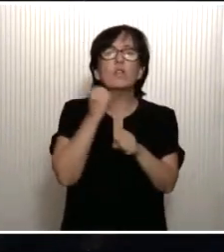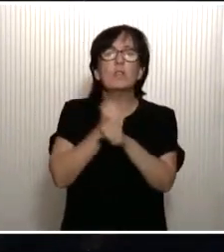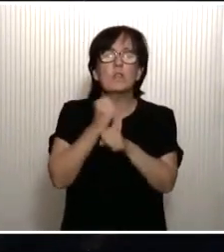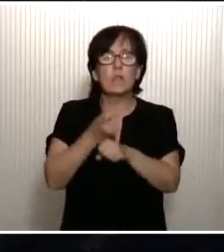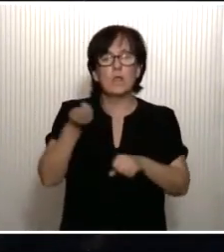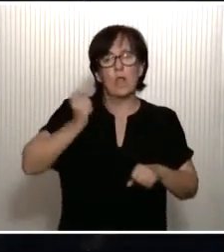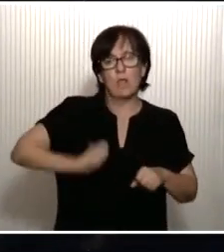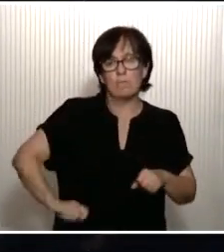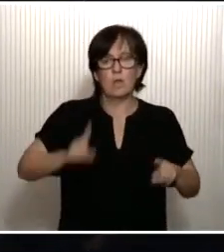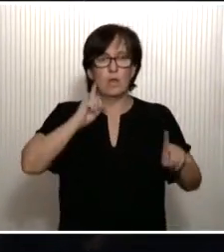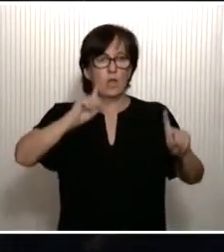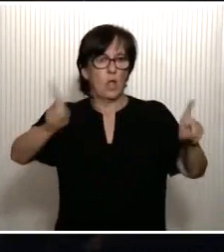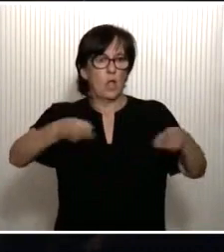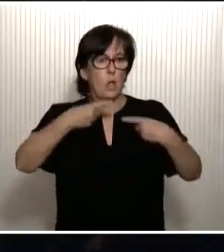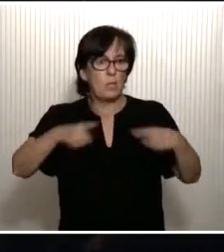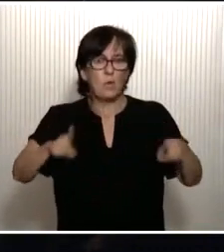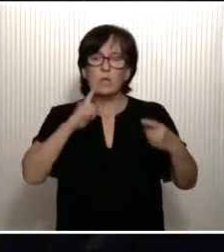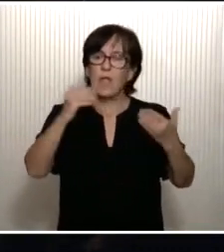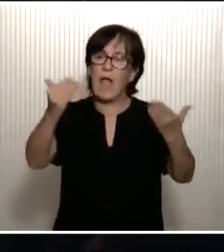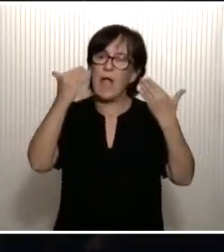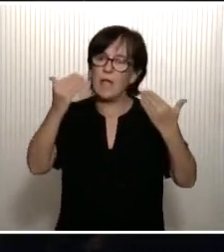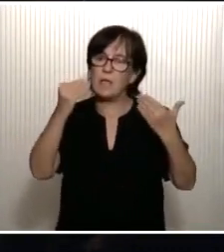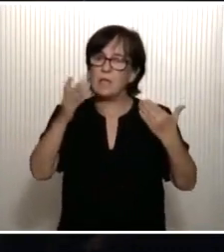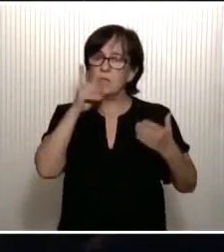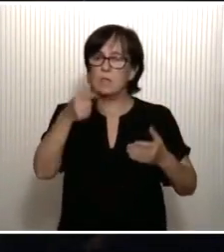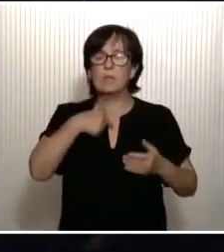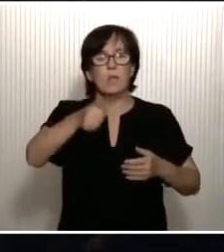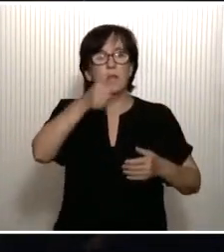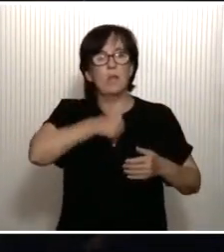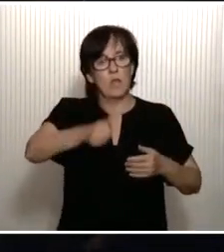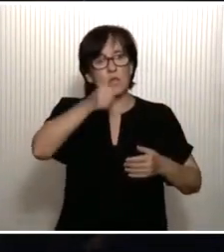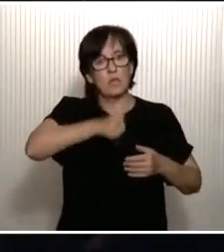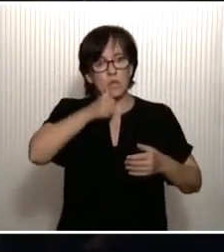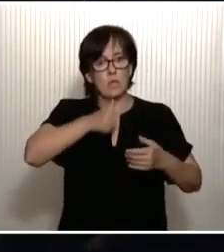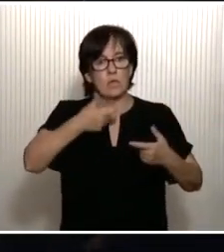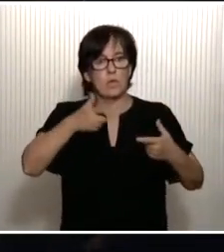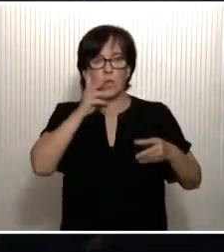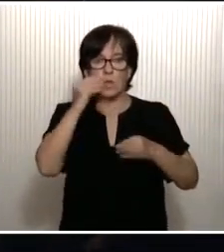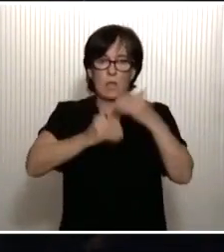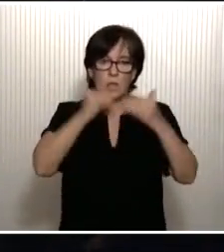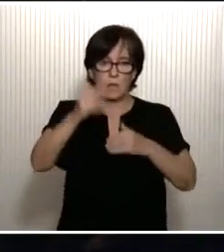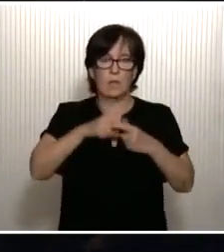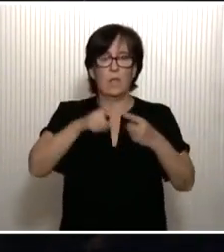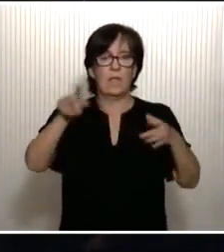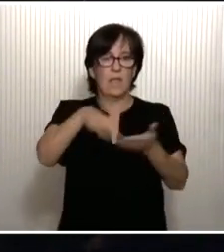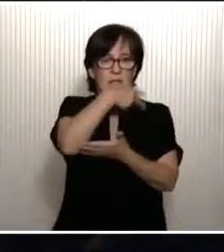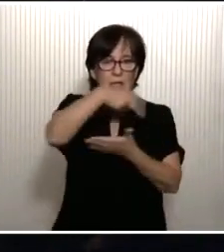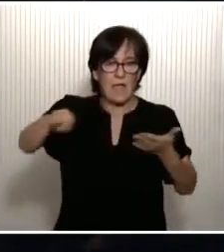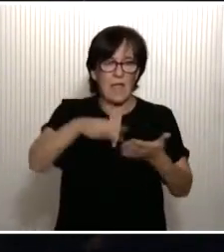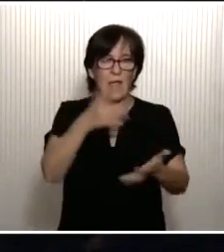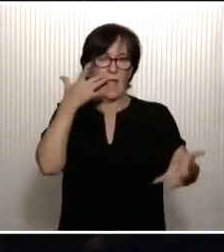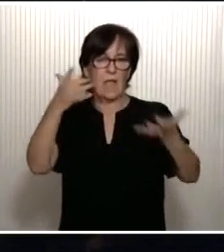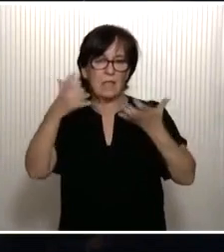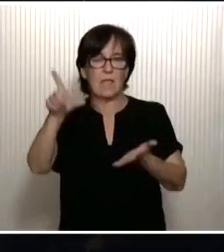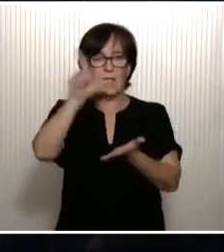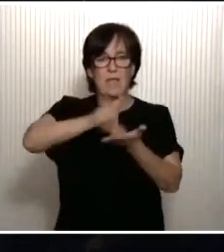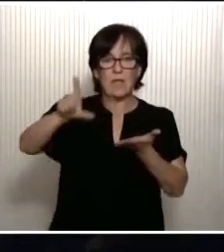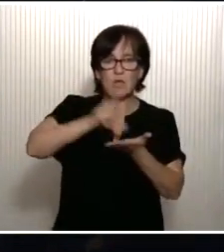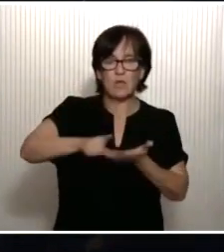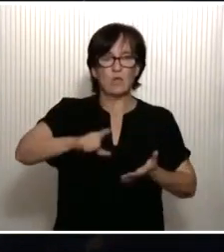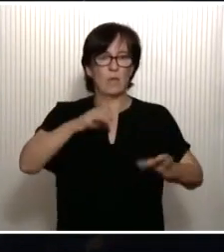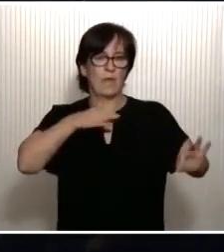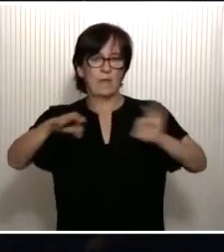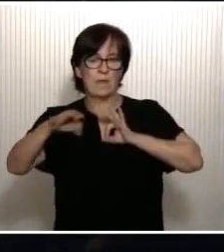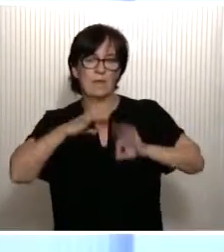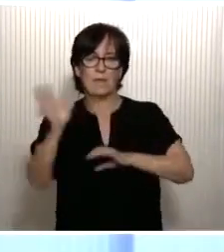profesionales de la música, a los cuales agradezco además su resiliencia en estos momentos. Del arte, de la danza, de la literatura, del cine, del teatro. De